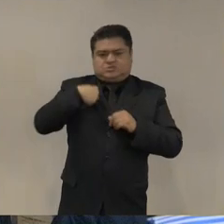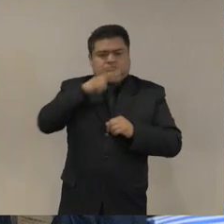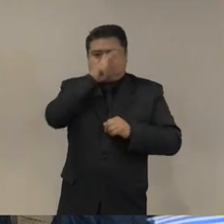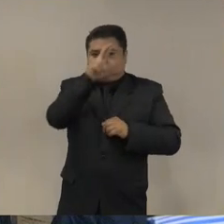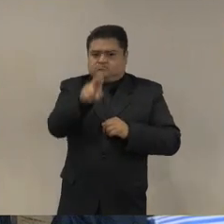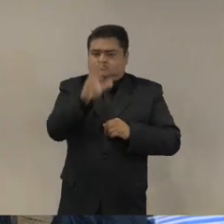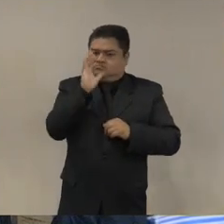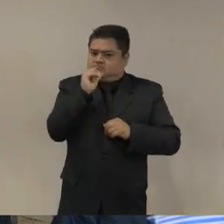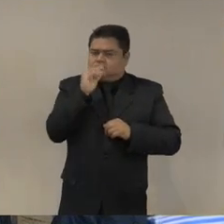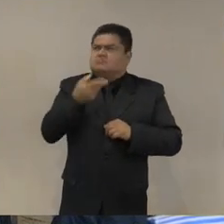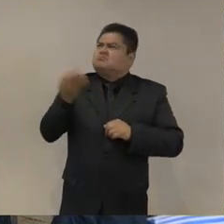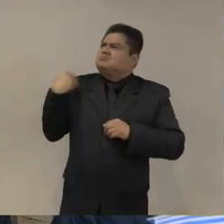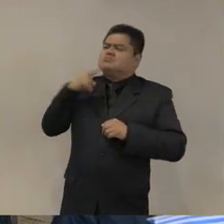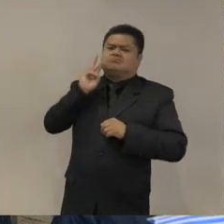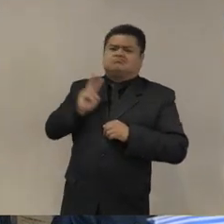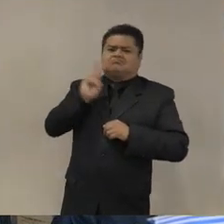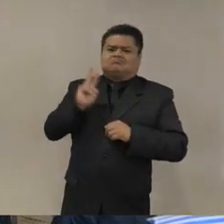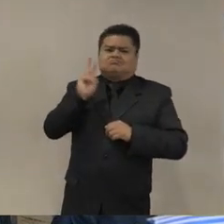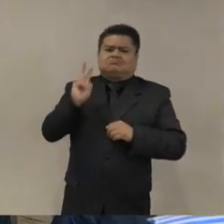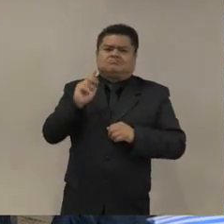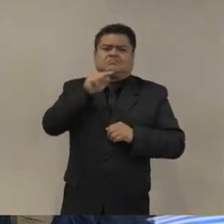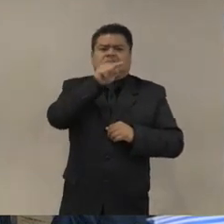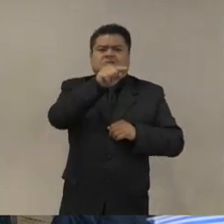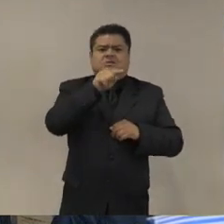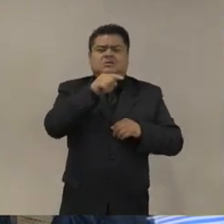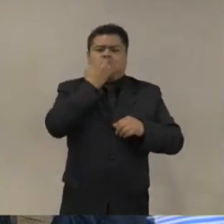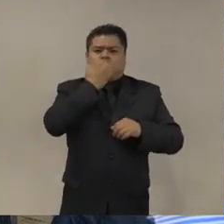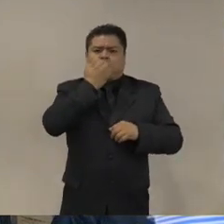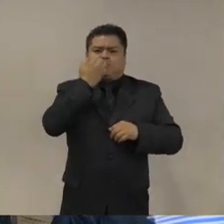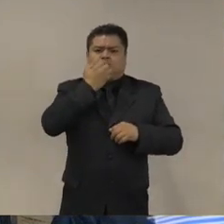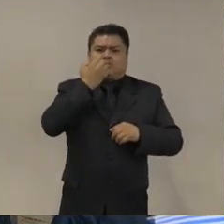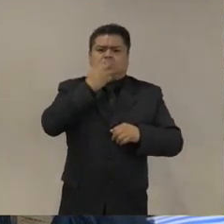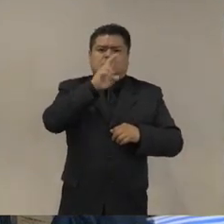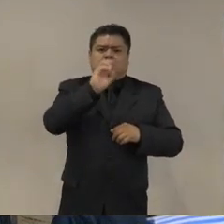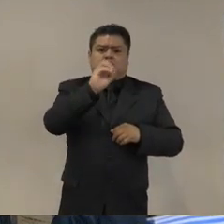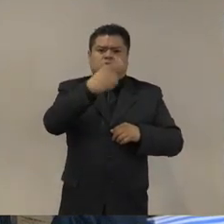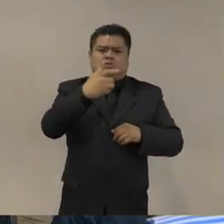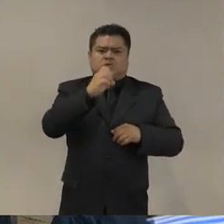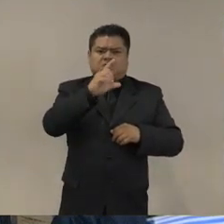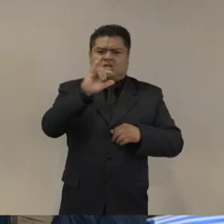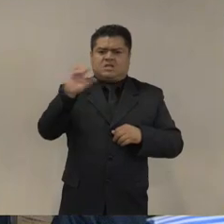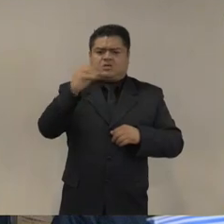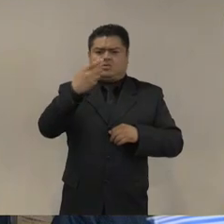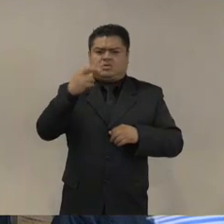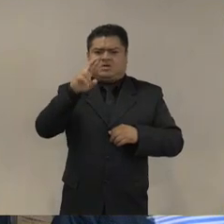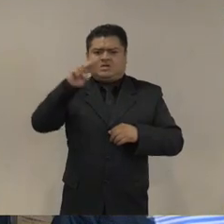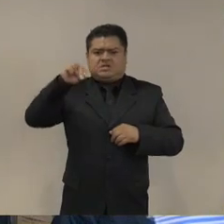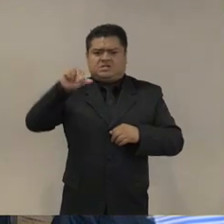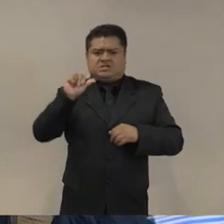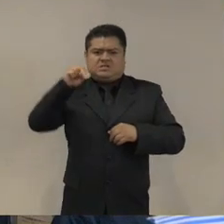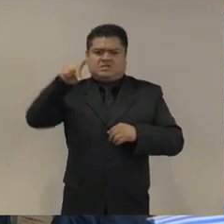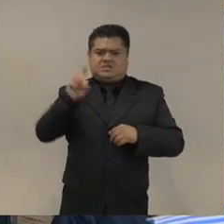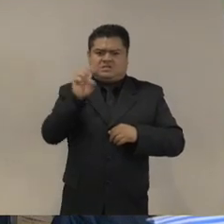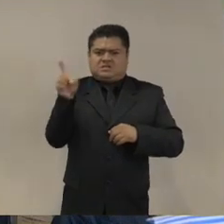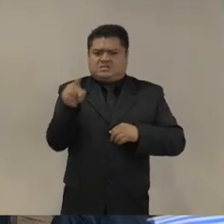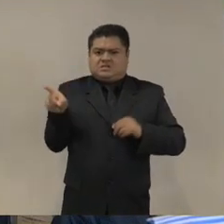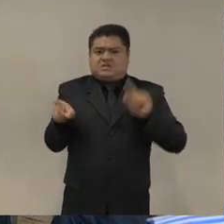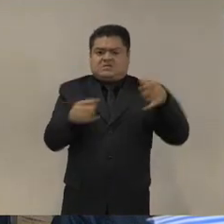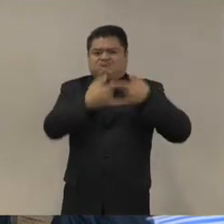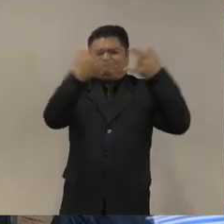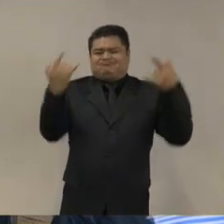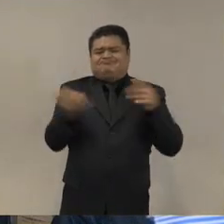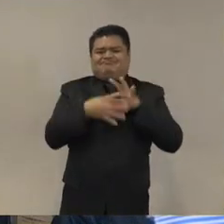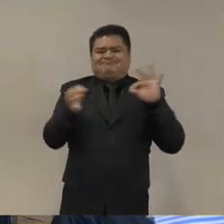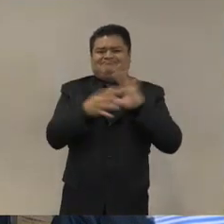seminario en el colegio Rogelio Hernández recordó la manera en la que la gobernabilidad se construyó en este país